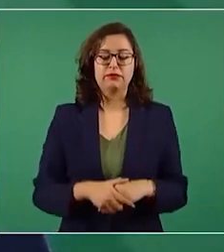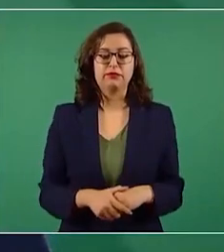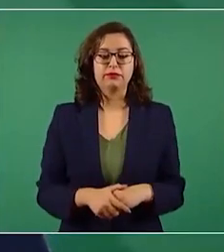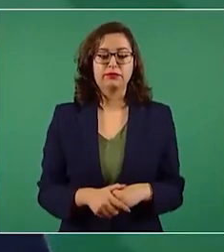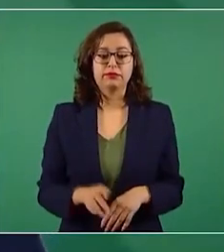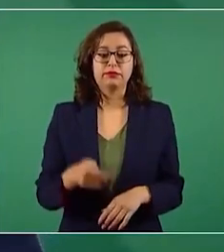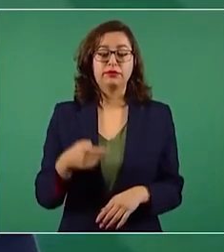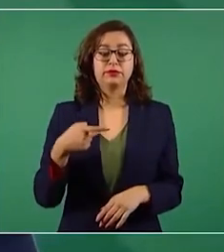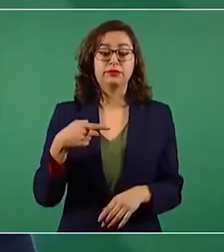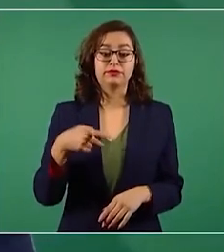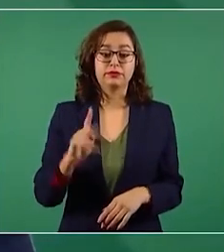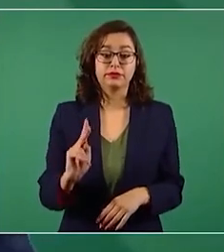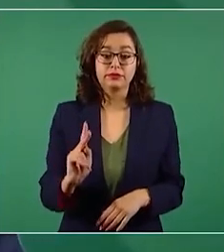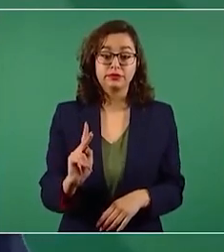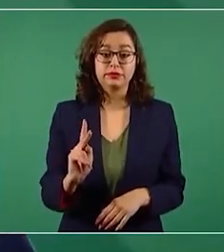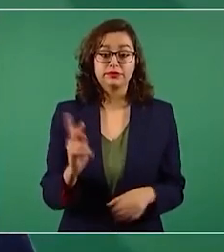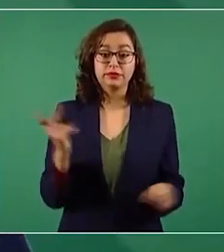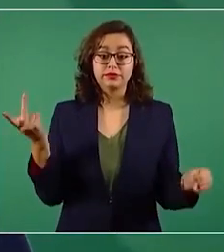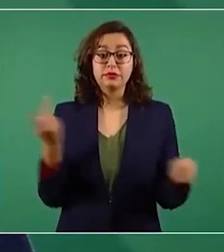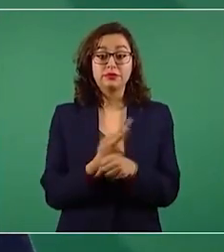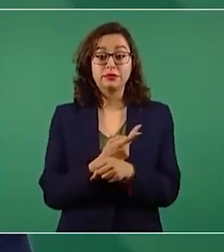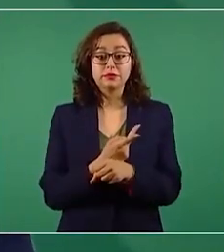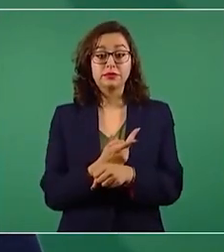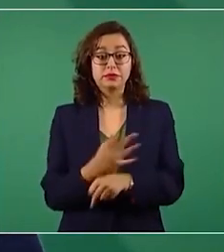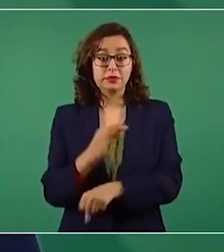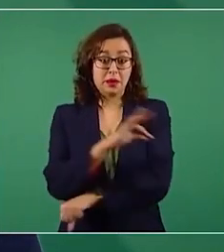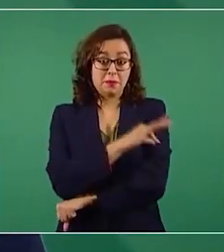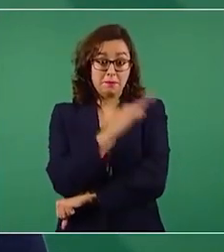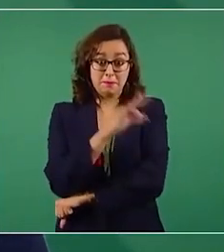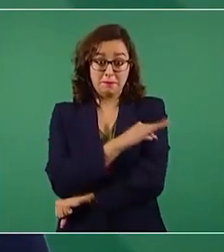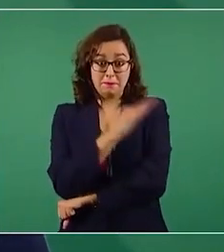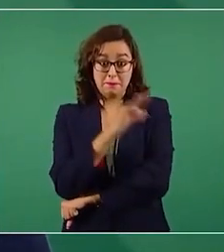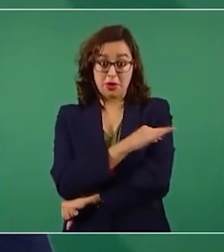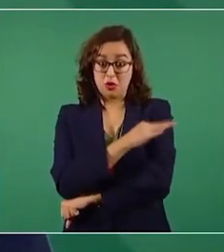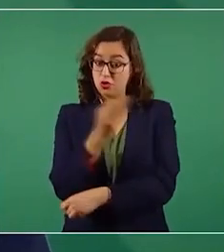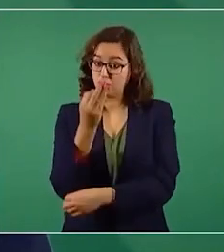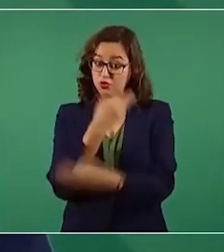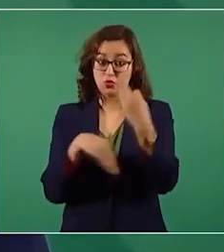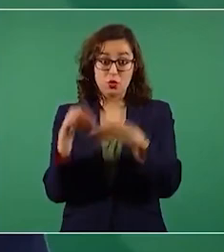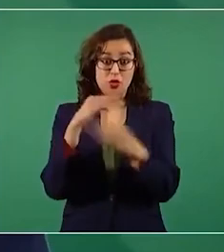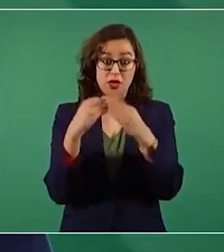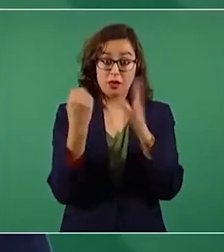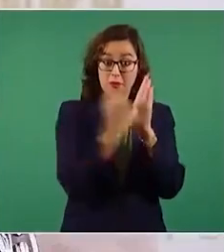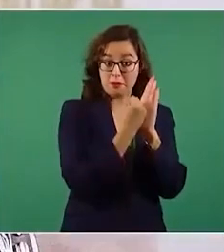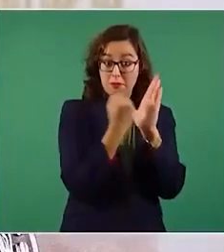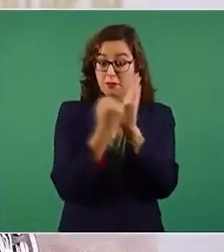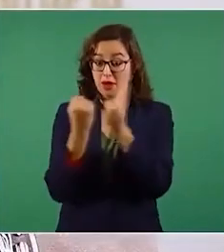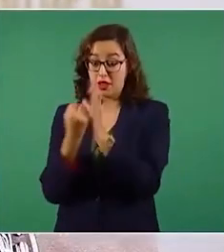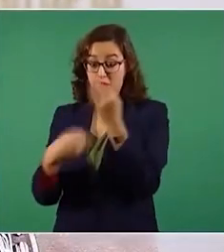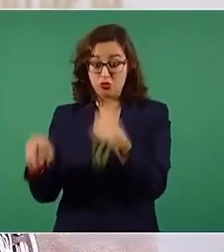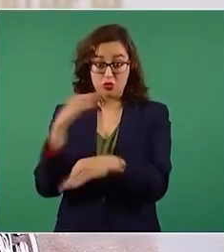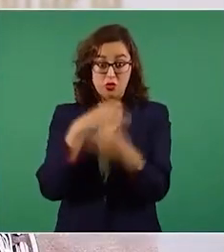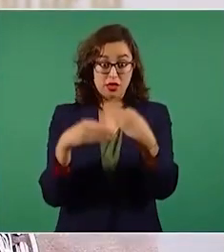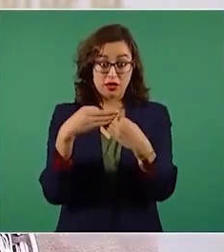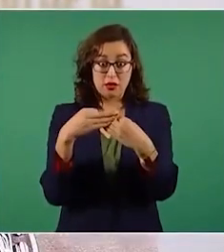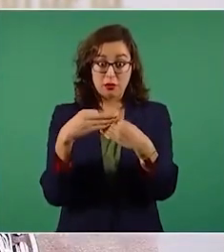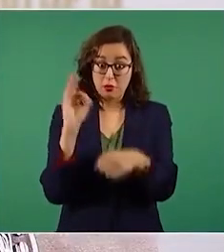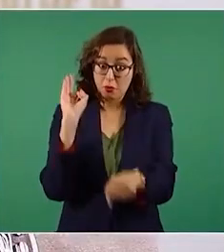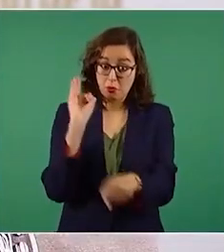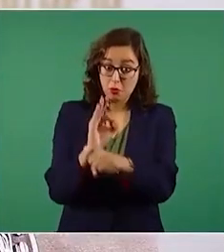Pero las vacunas, todas ellas, todas las que existen, no han demostrado tener una capacidad